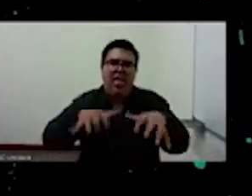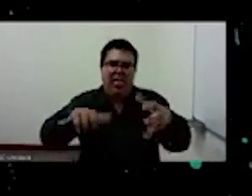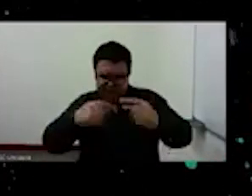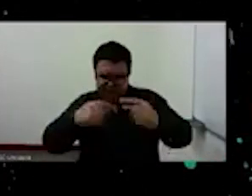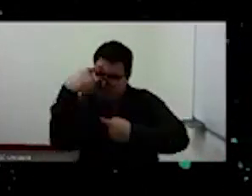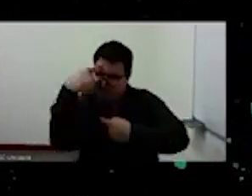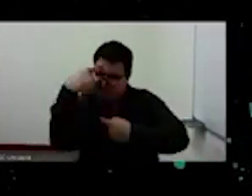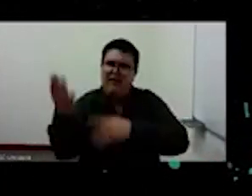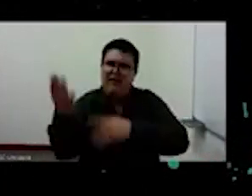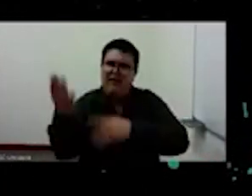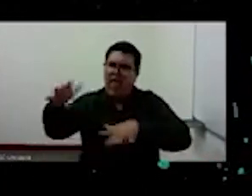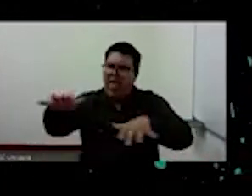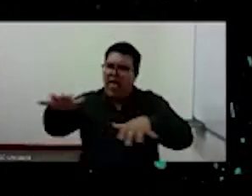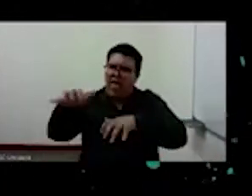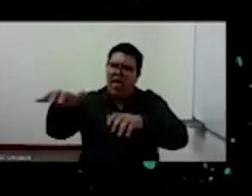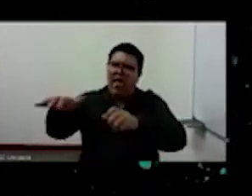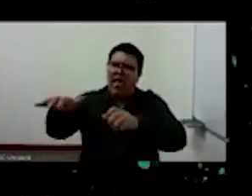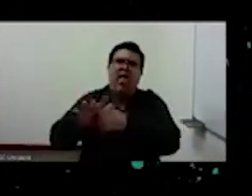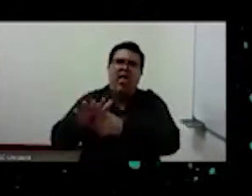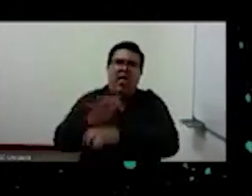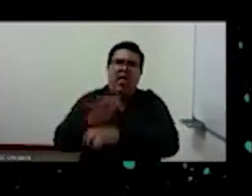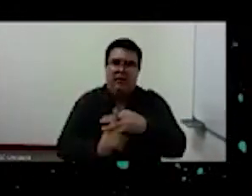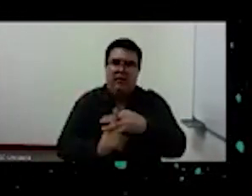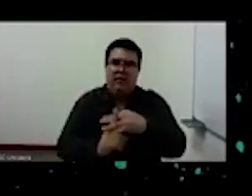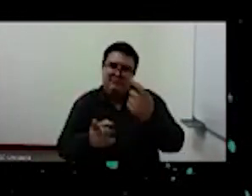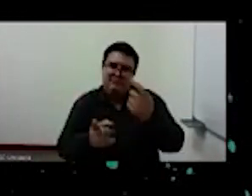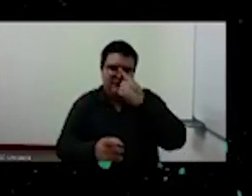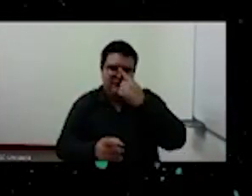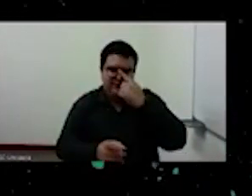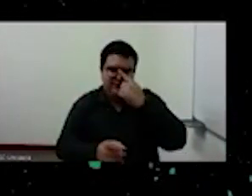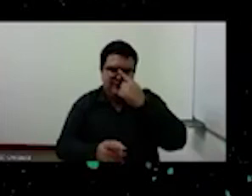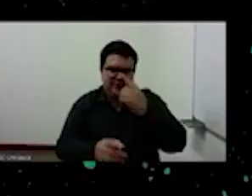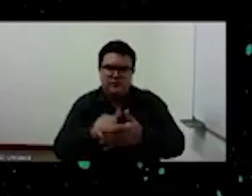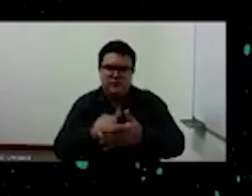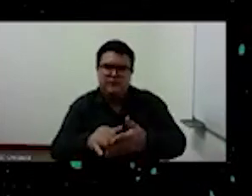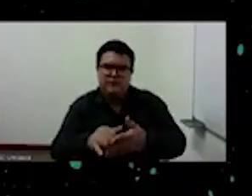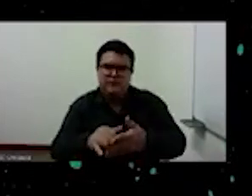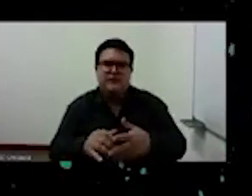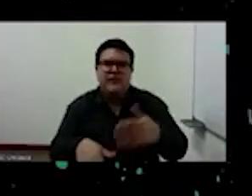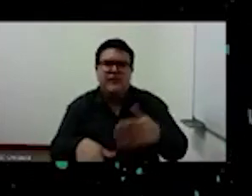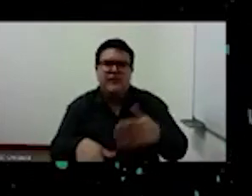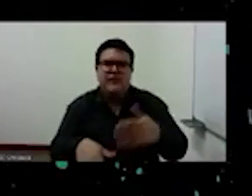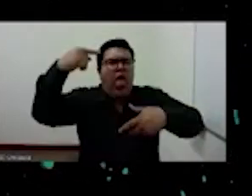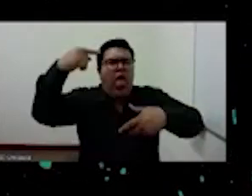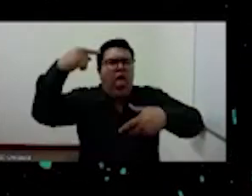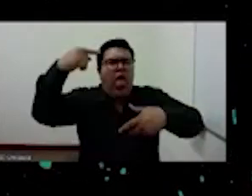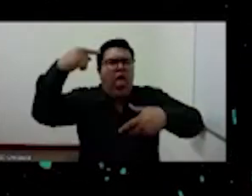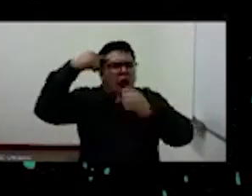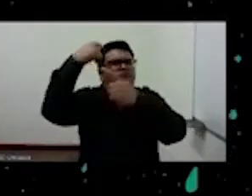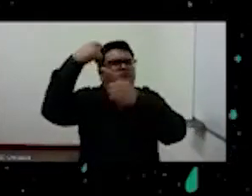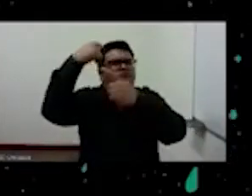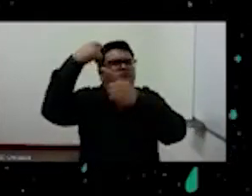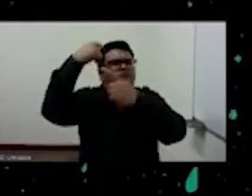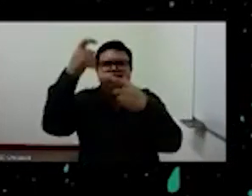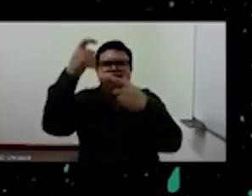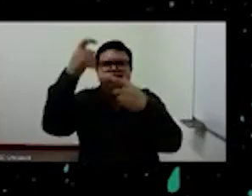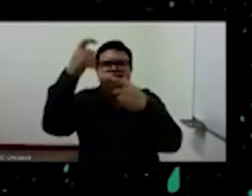vemos nacer en el pensamiento de